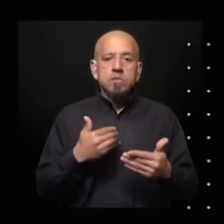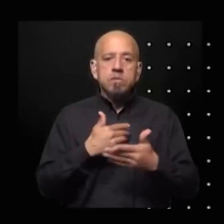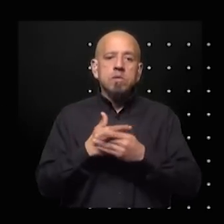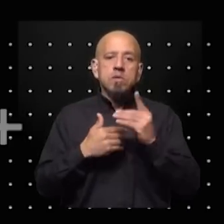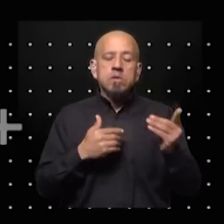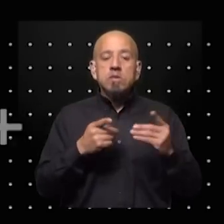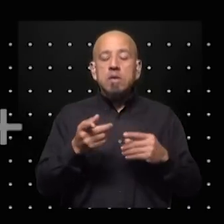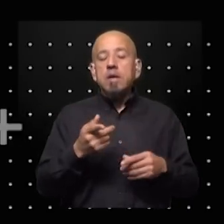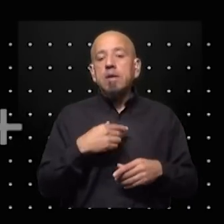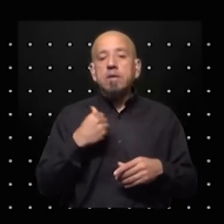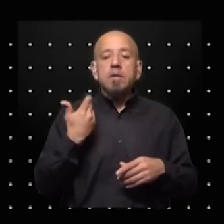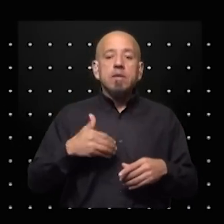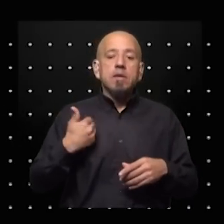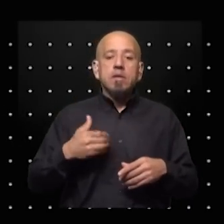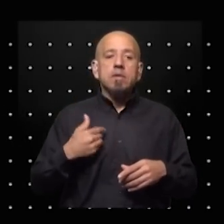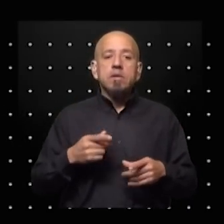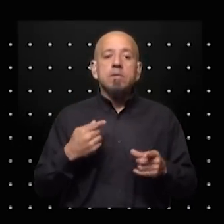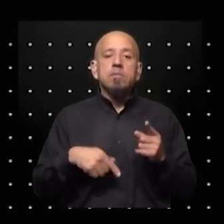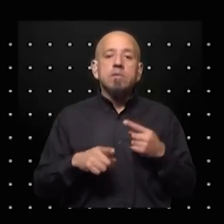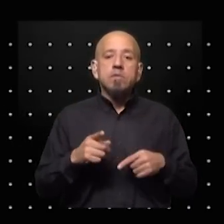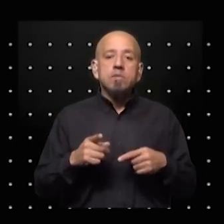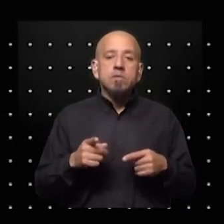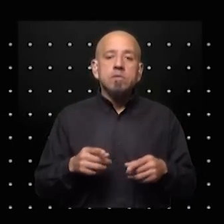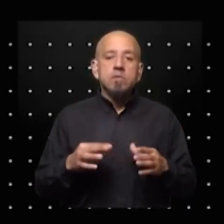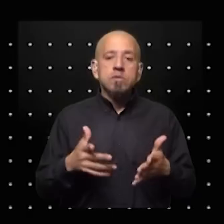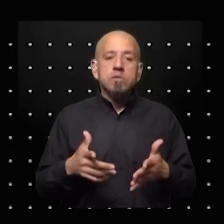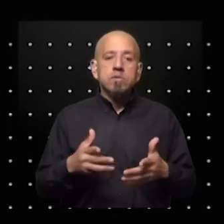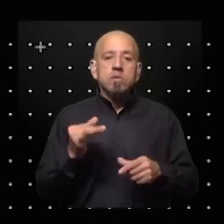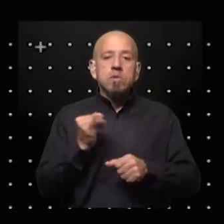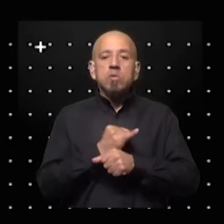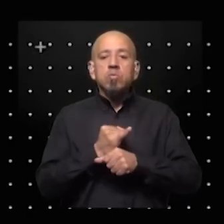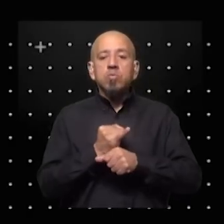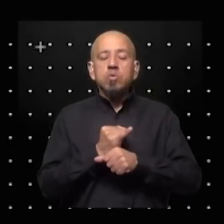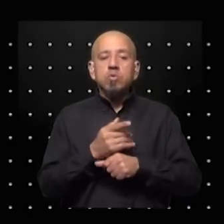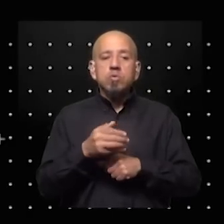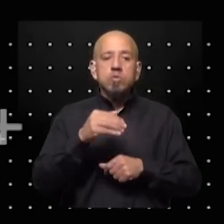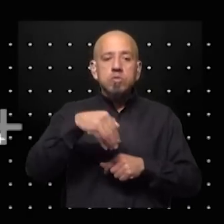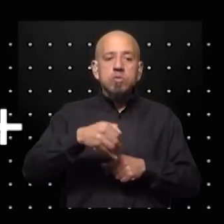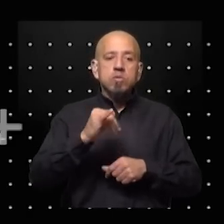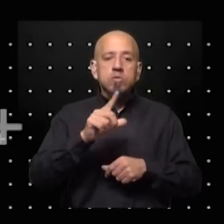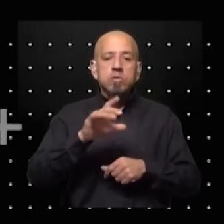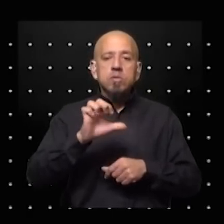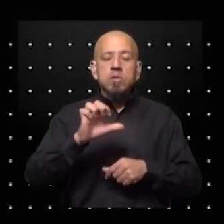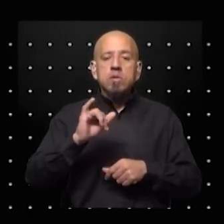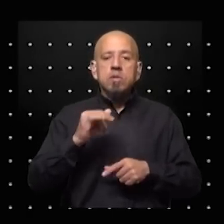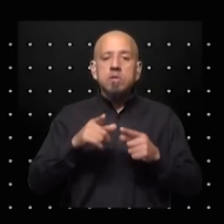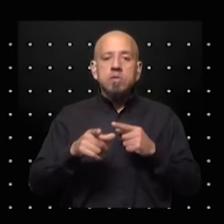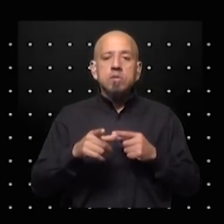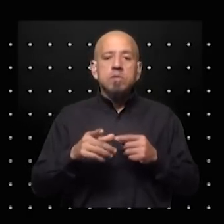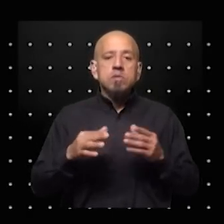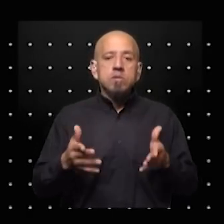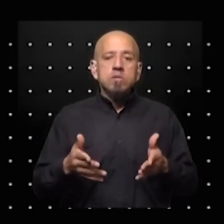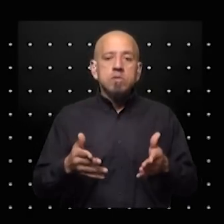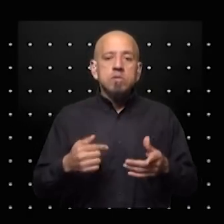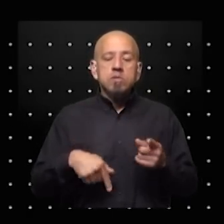en la Argentina la diferencia es que no tiene institucionalidad partidaria o sea Milei ha sucedido en la Argentina como se